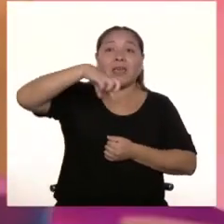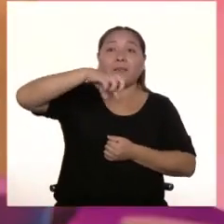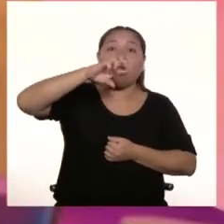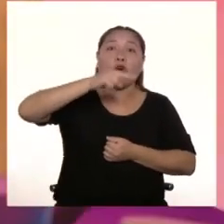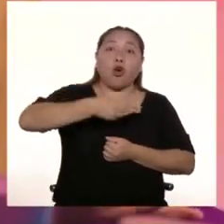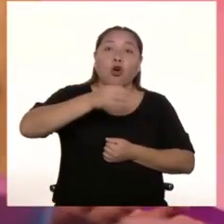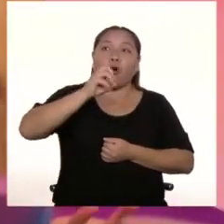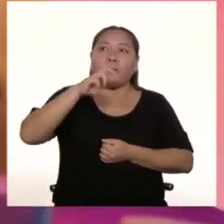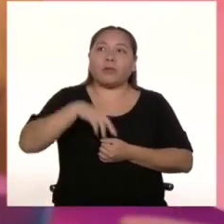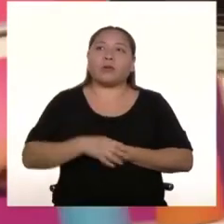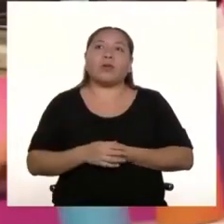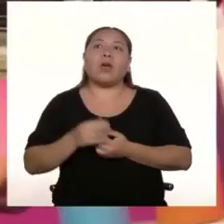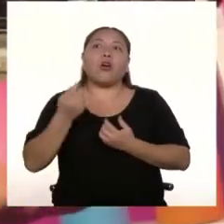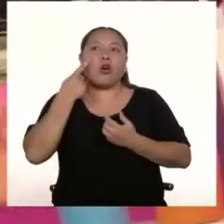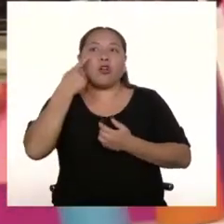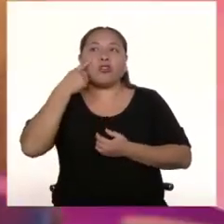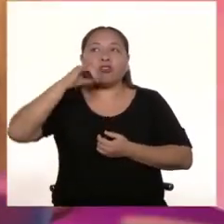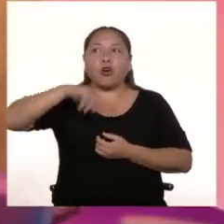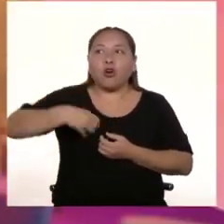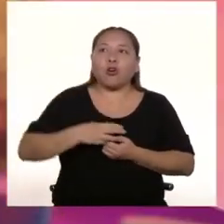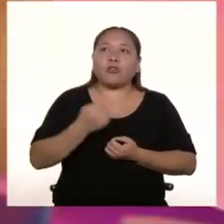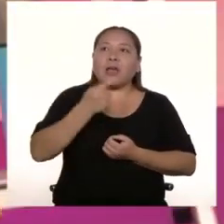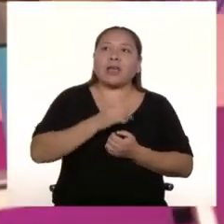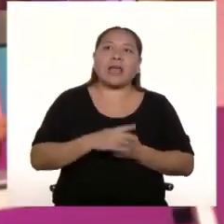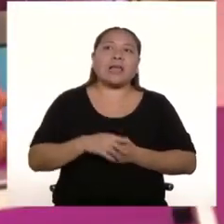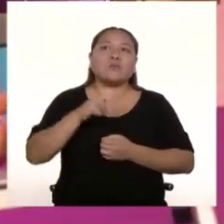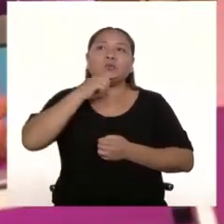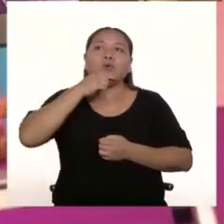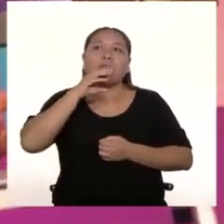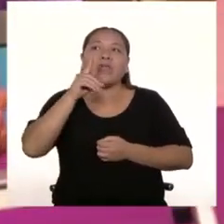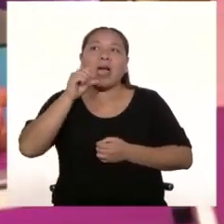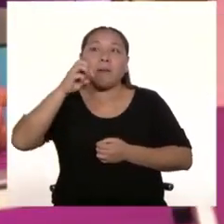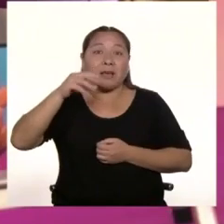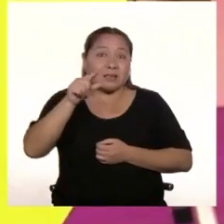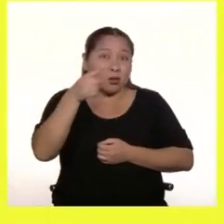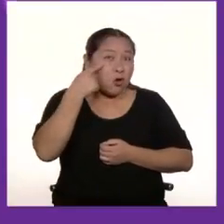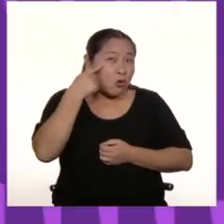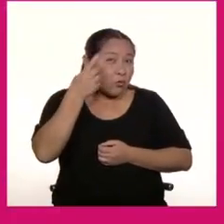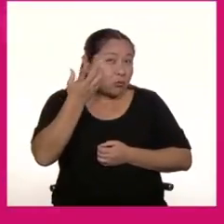más conocidos está J. Terco 92, las damas, ¿ya los has oído?